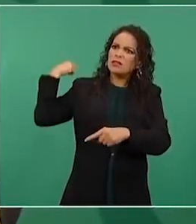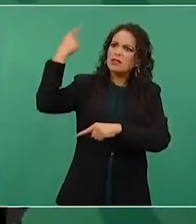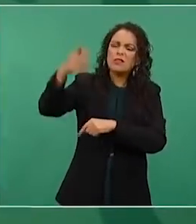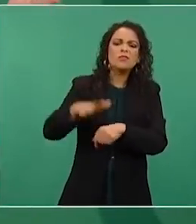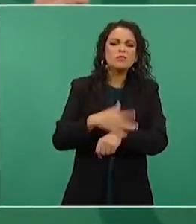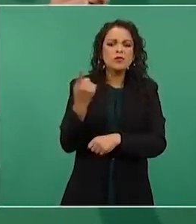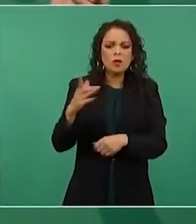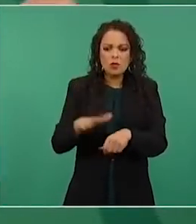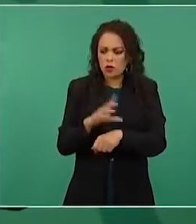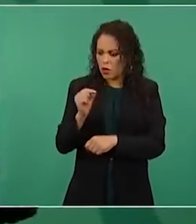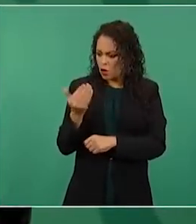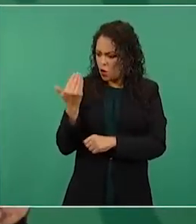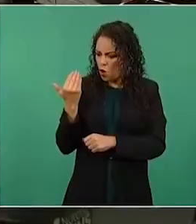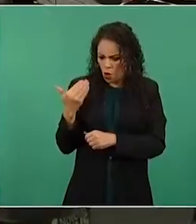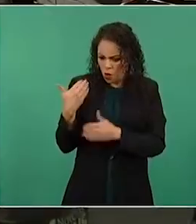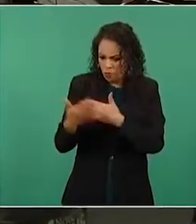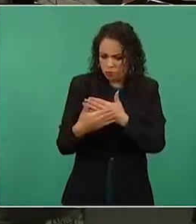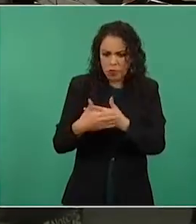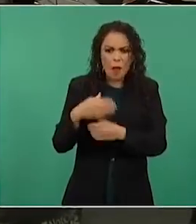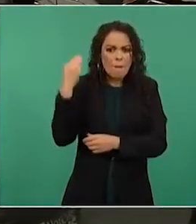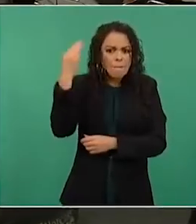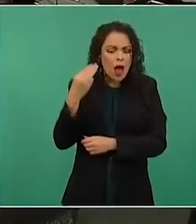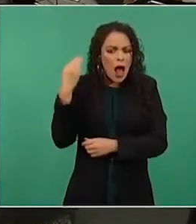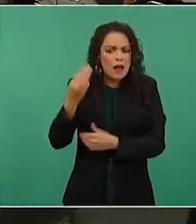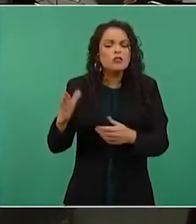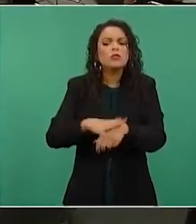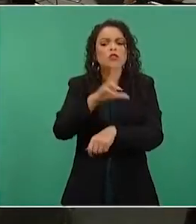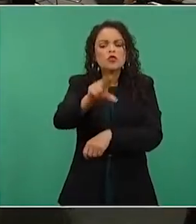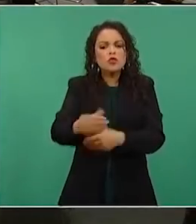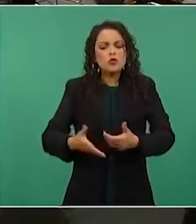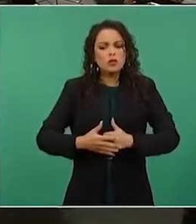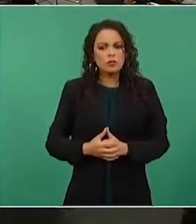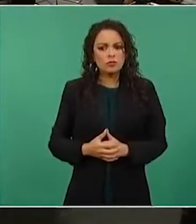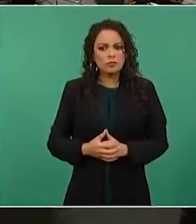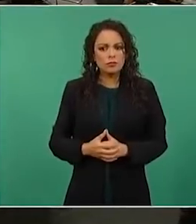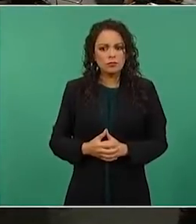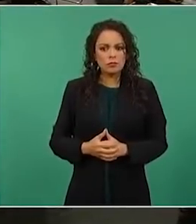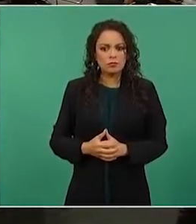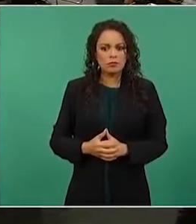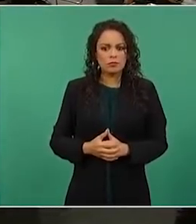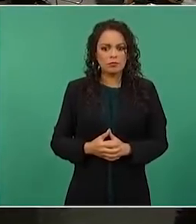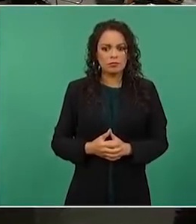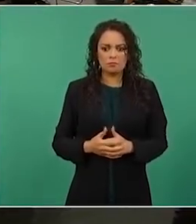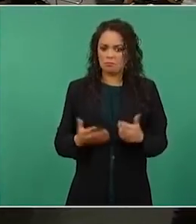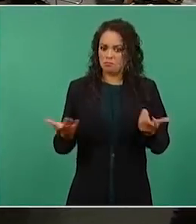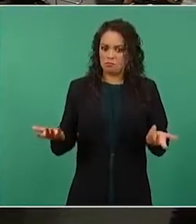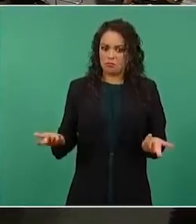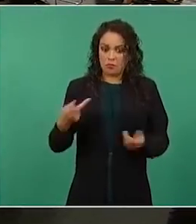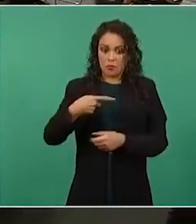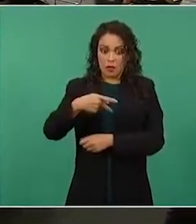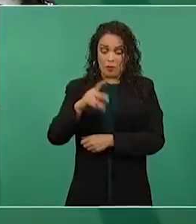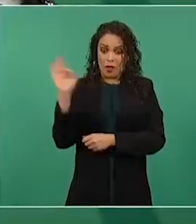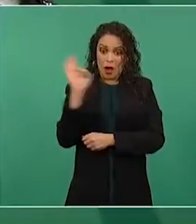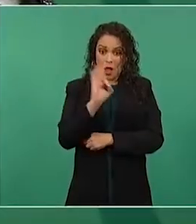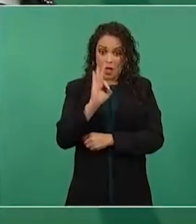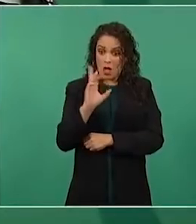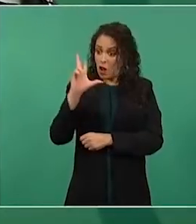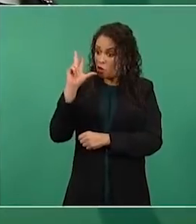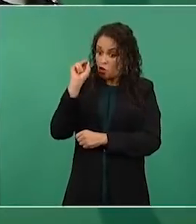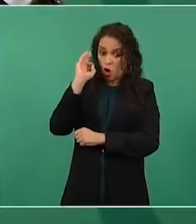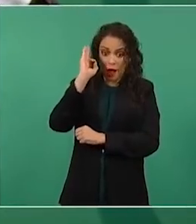¿por qué no en marzo? Pero hay una parte incluso, Entonces, pero si no se acepta,